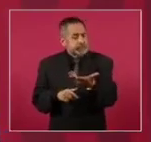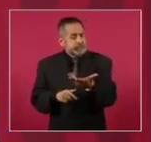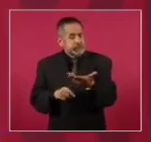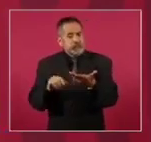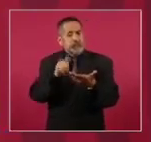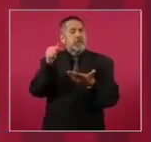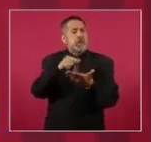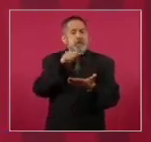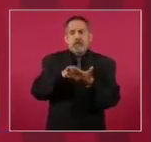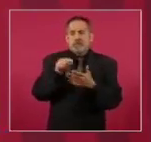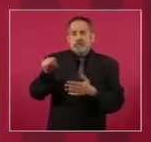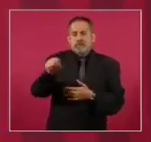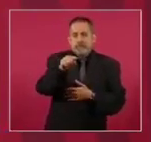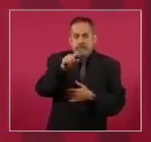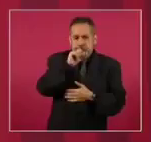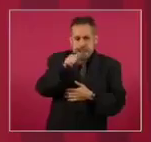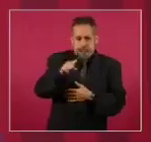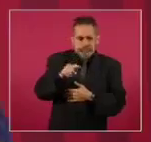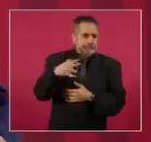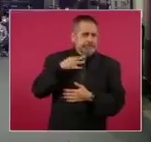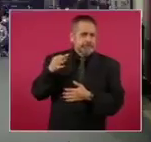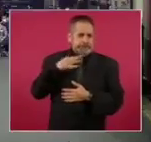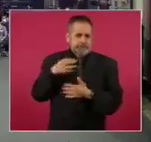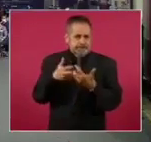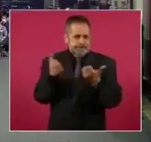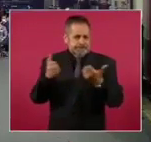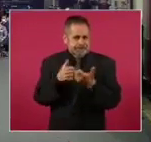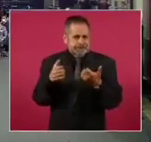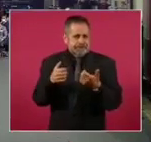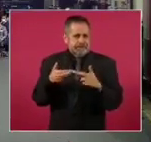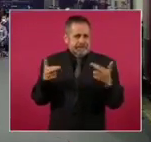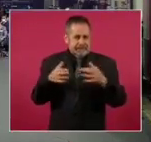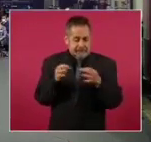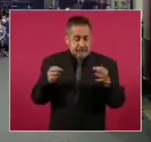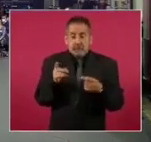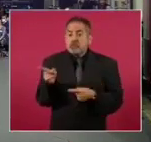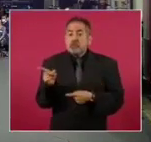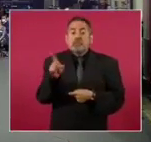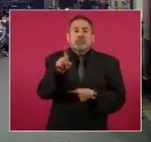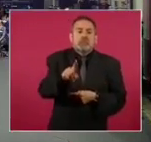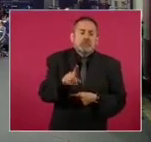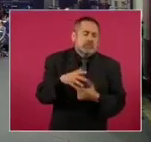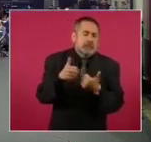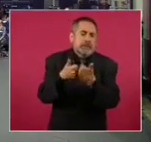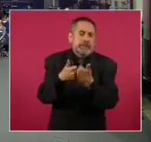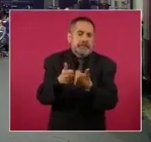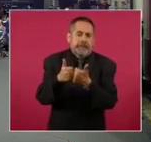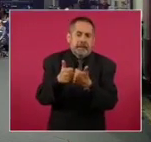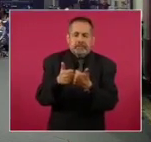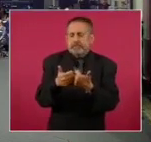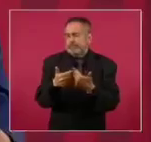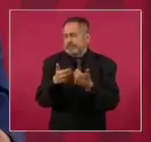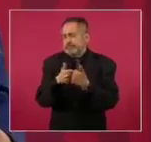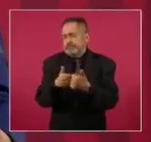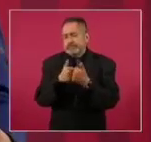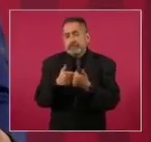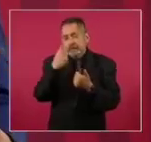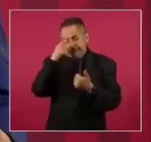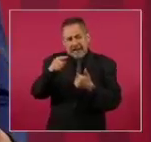lo textil, el pan, el pan de feria.